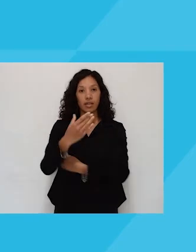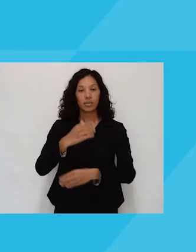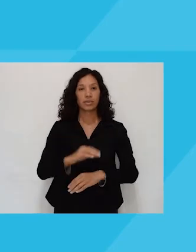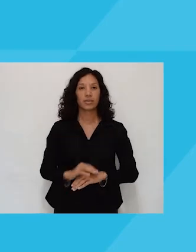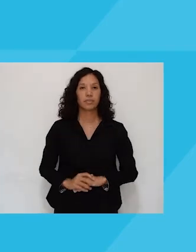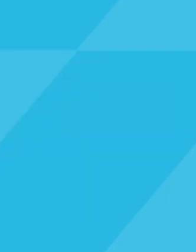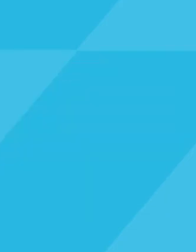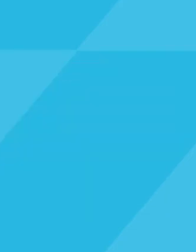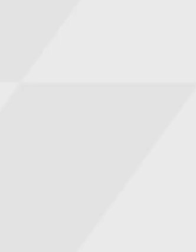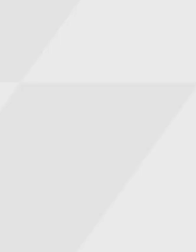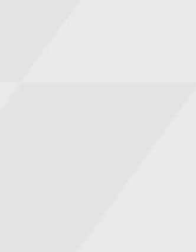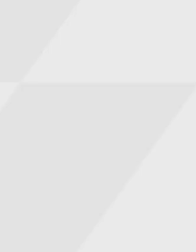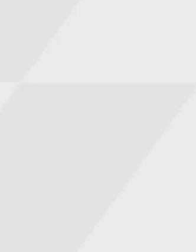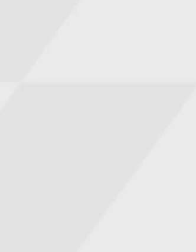de Discapacidad.